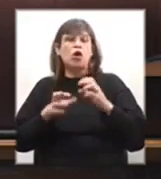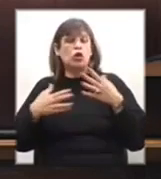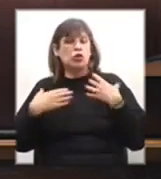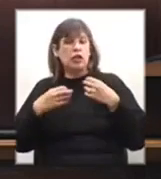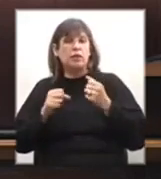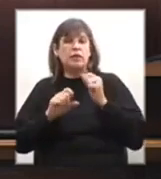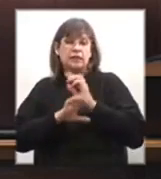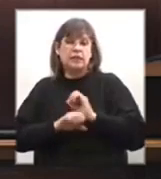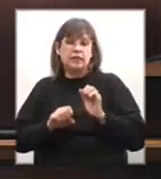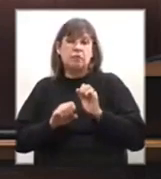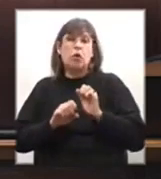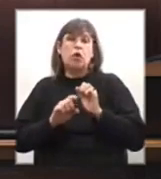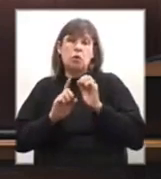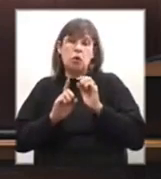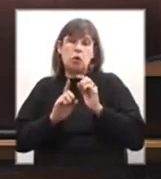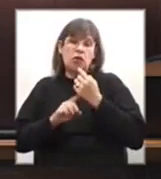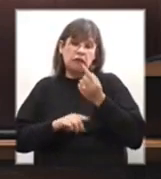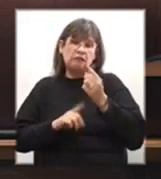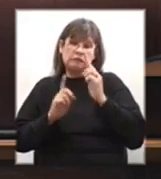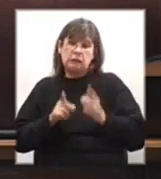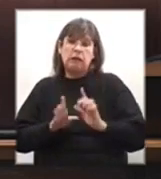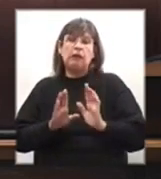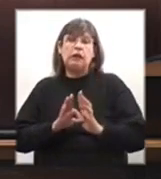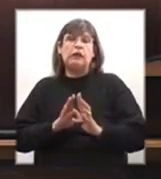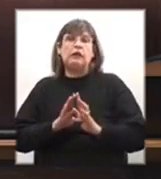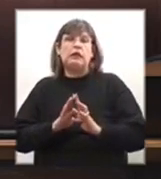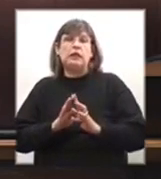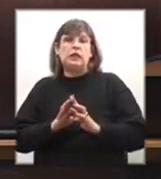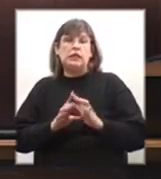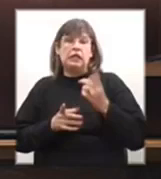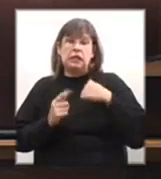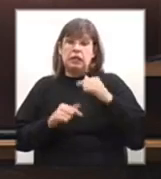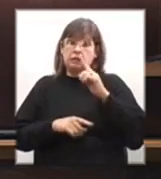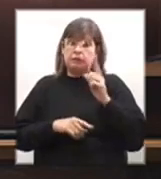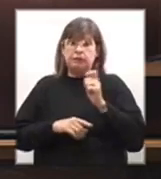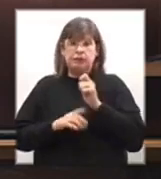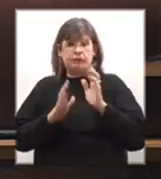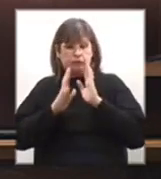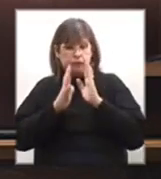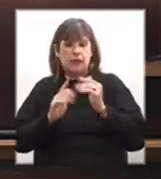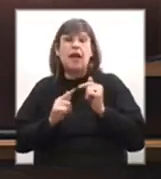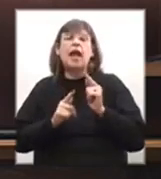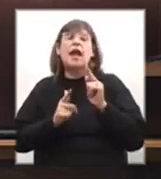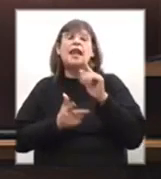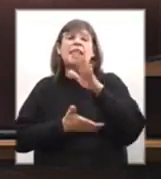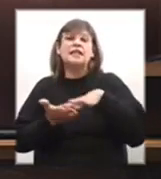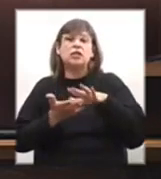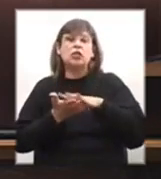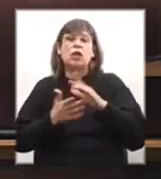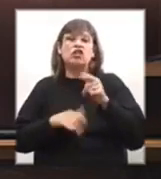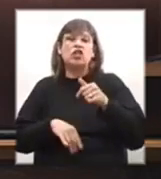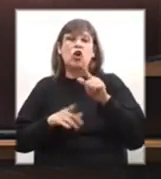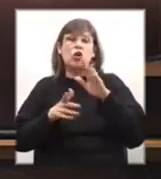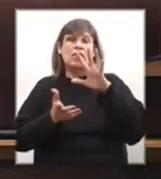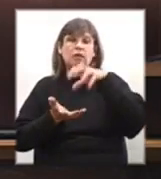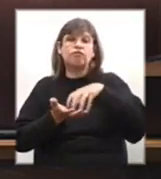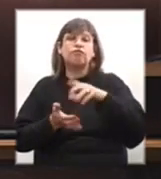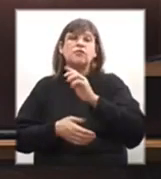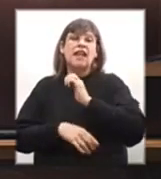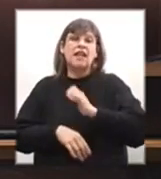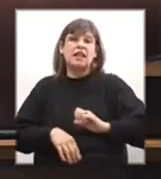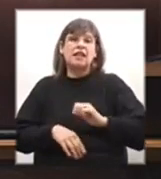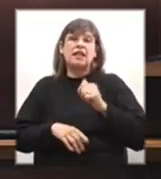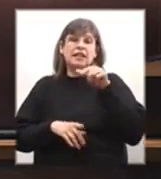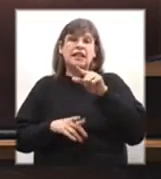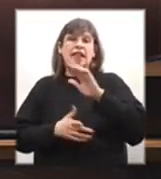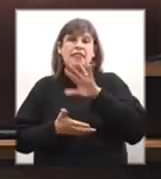podríamos decir, señor Presidente, que nos urge atender la situación del bloque quirúrgico de la ciudad de Rosario y el